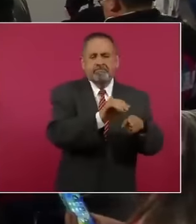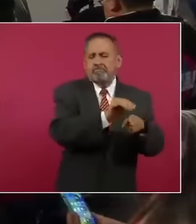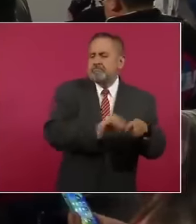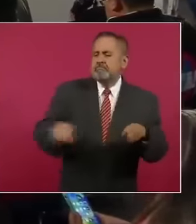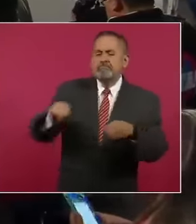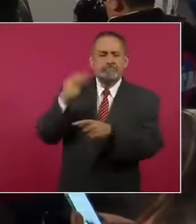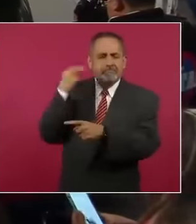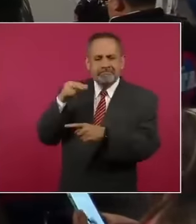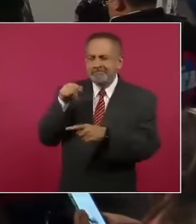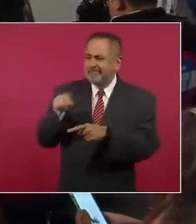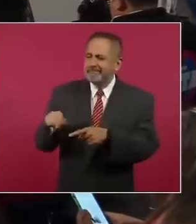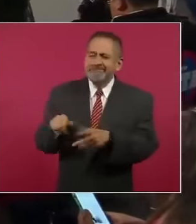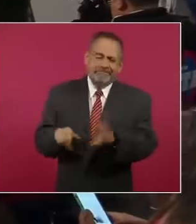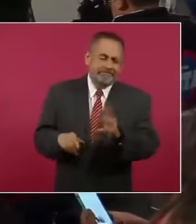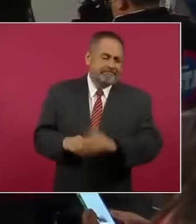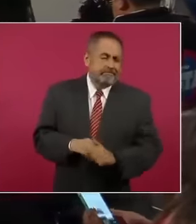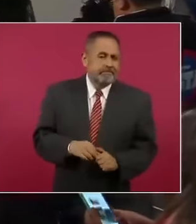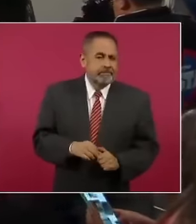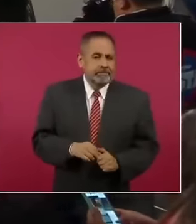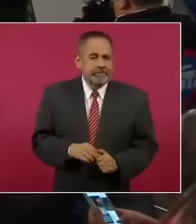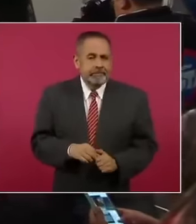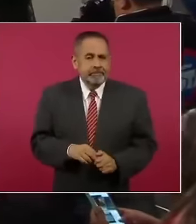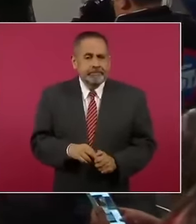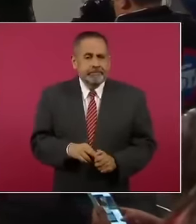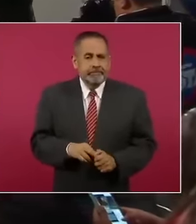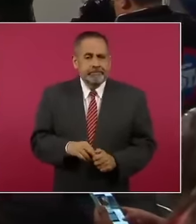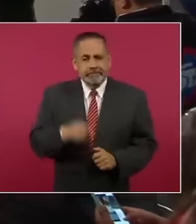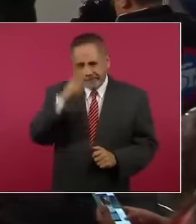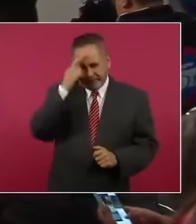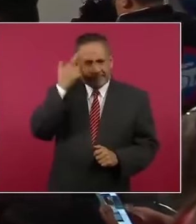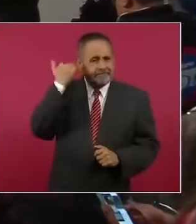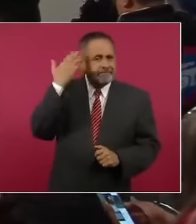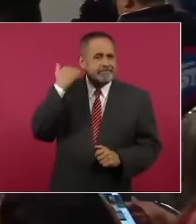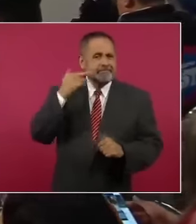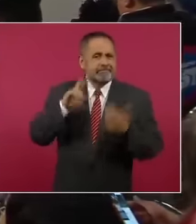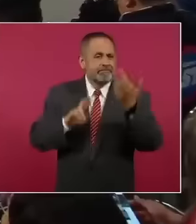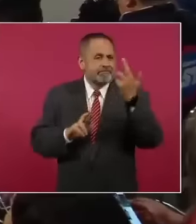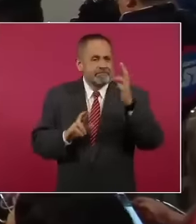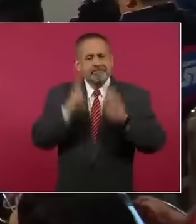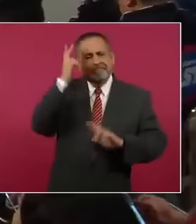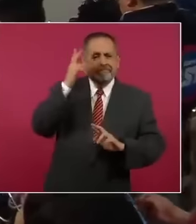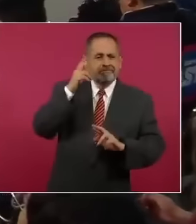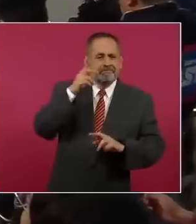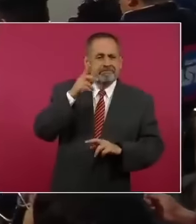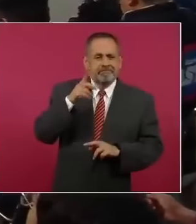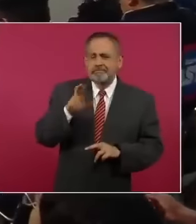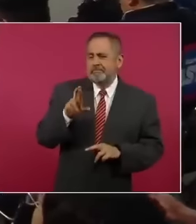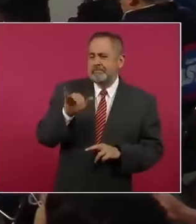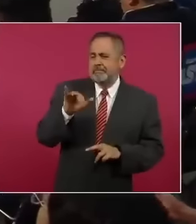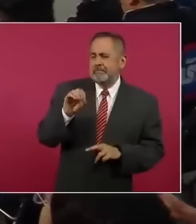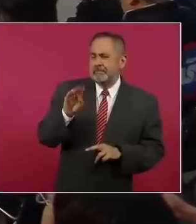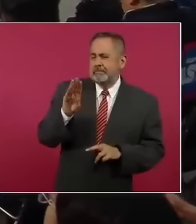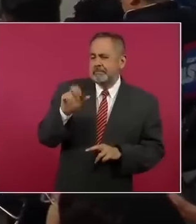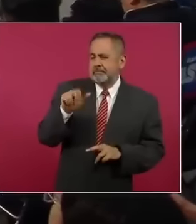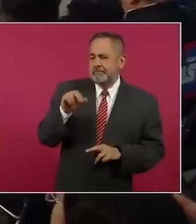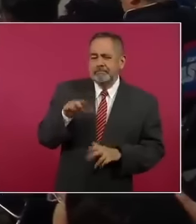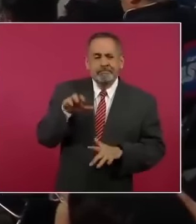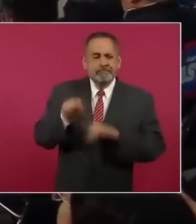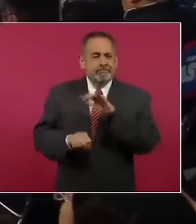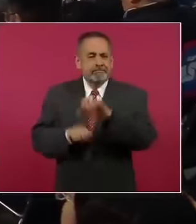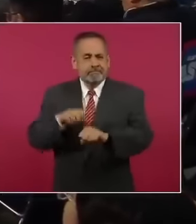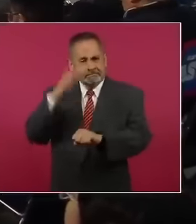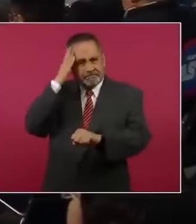de la huelga de Río Blanco, todos los